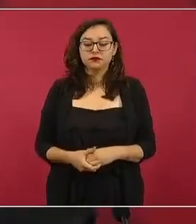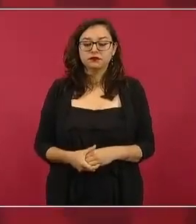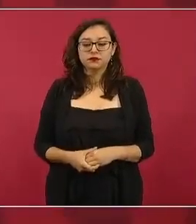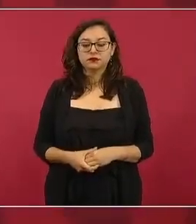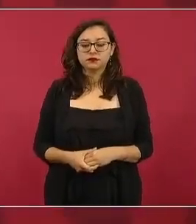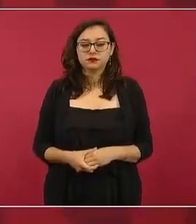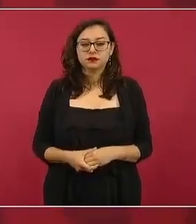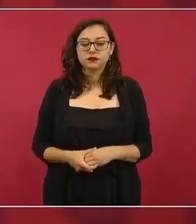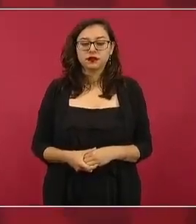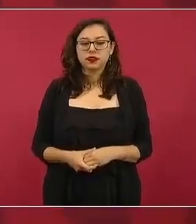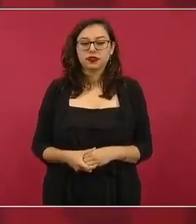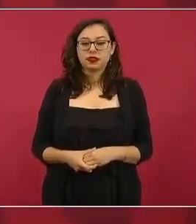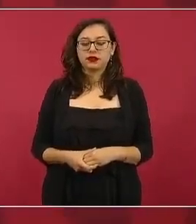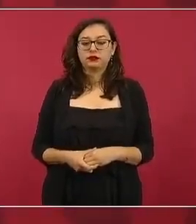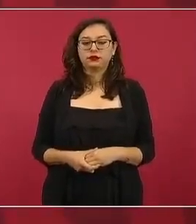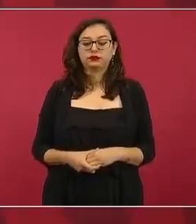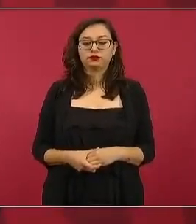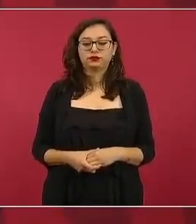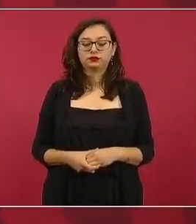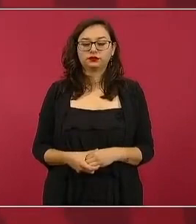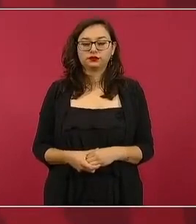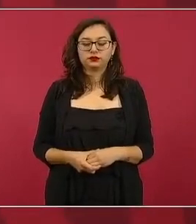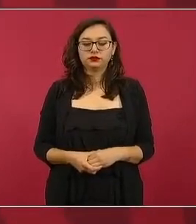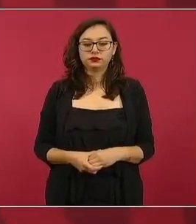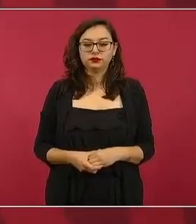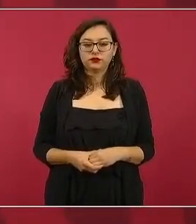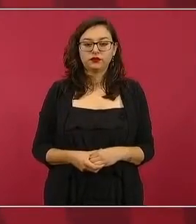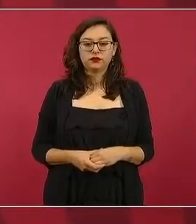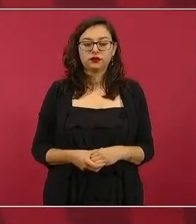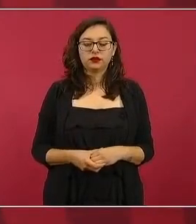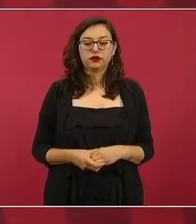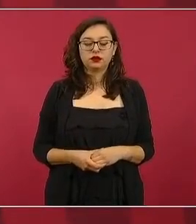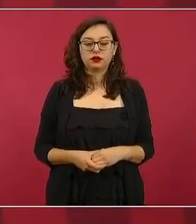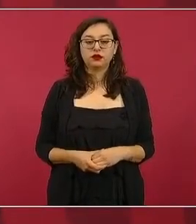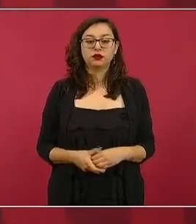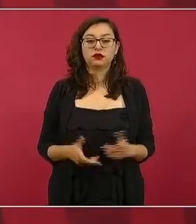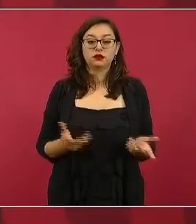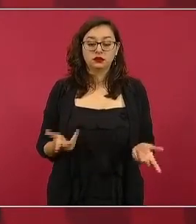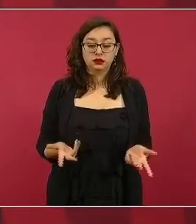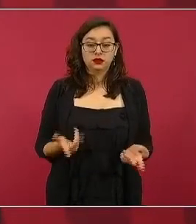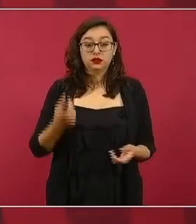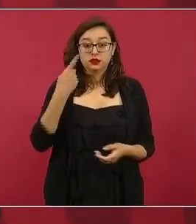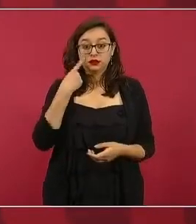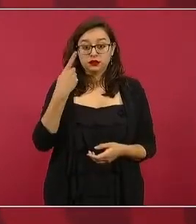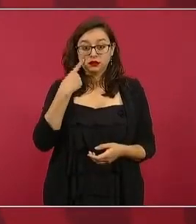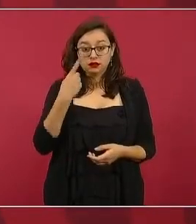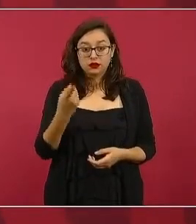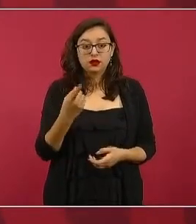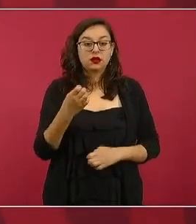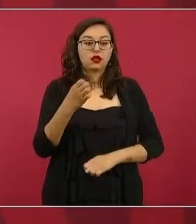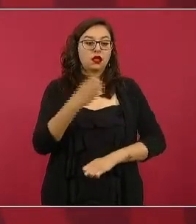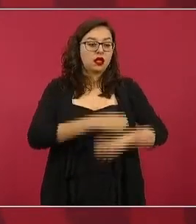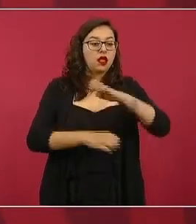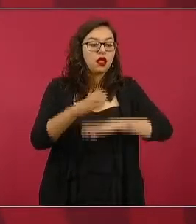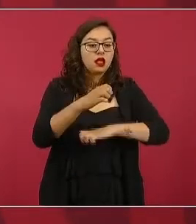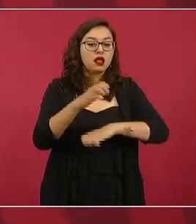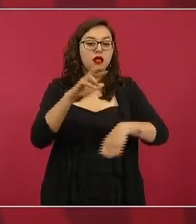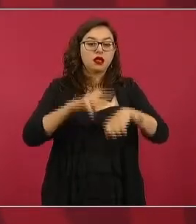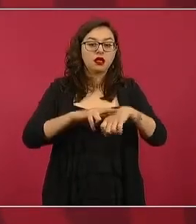están agradeciendo los empresarios los inversionistas